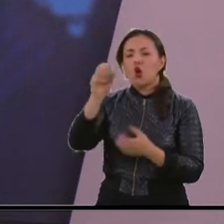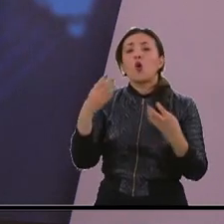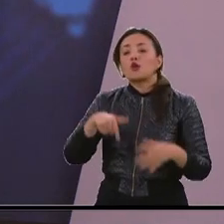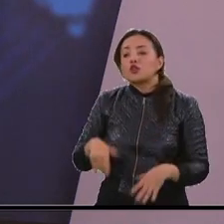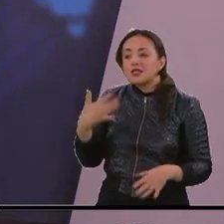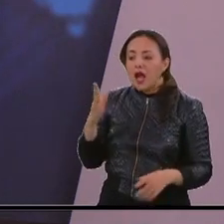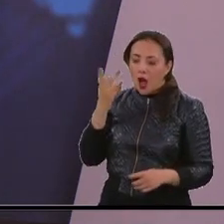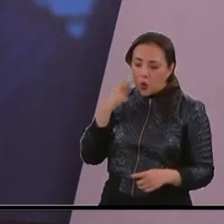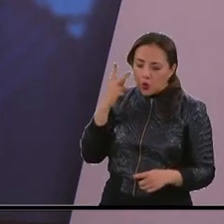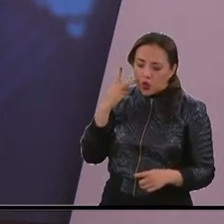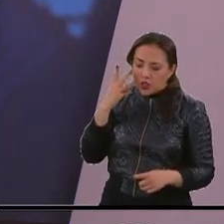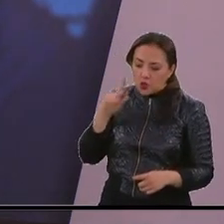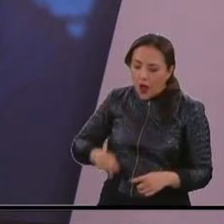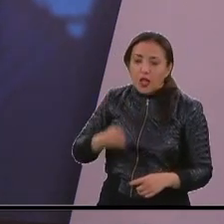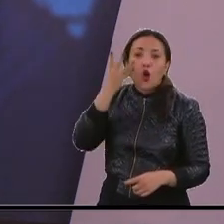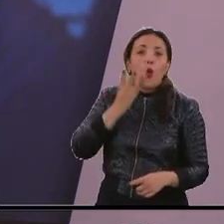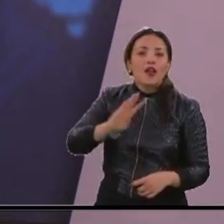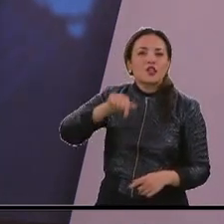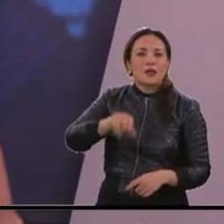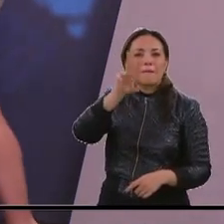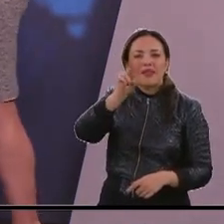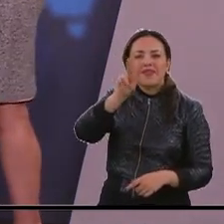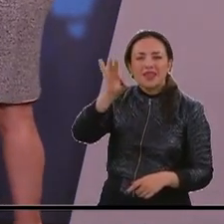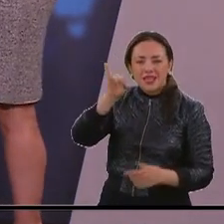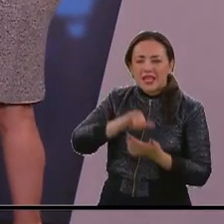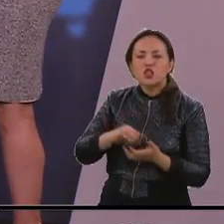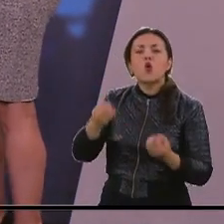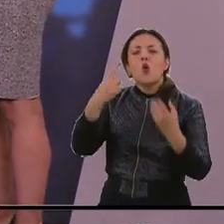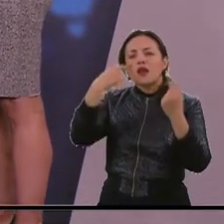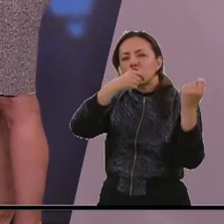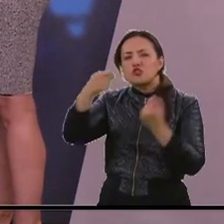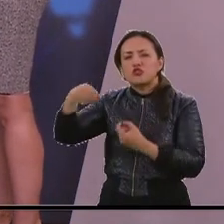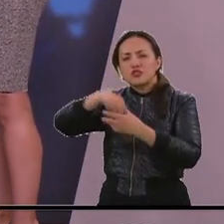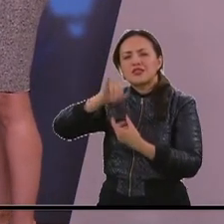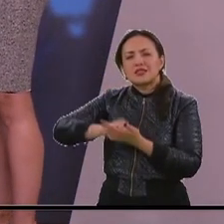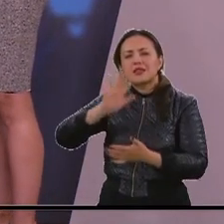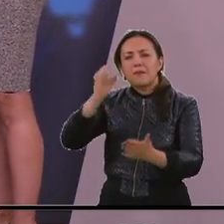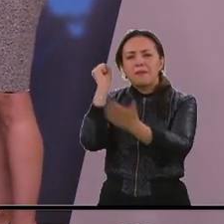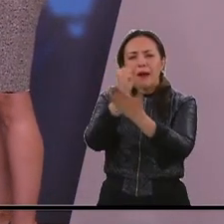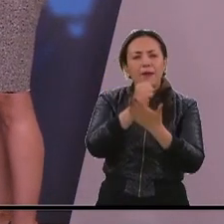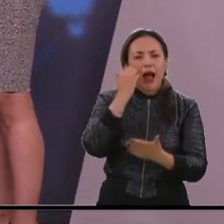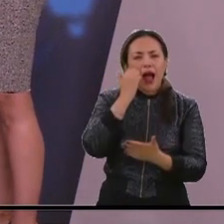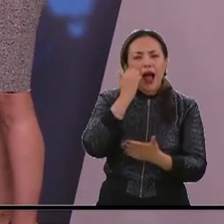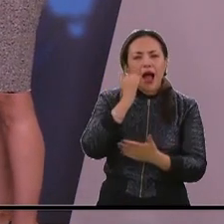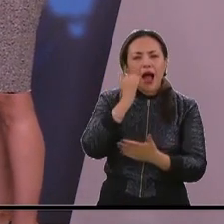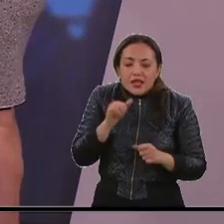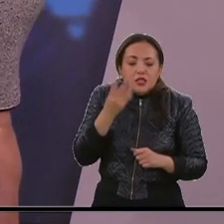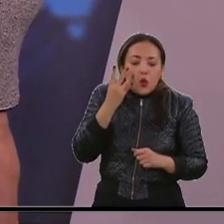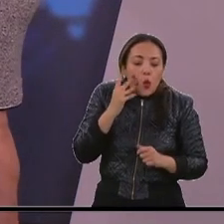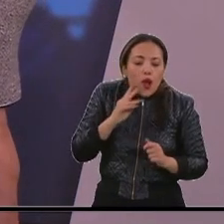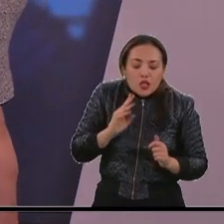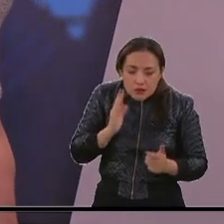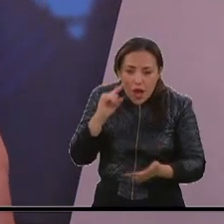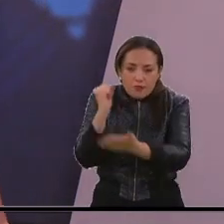días de este 2023. ¿Cuántos feminicidios se han registrado en Colombia? Este año llevamos cinco. ¿Cómo cerramos